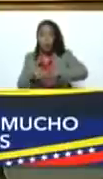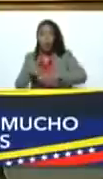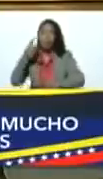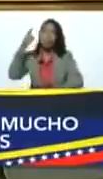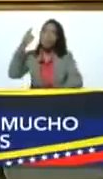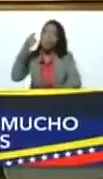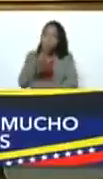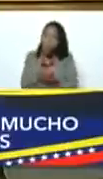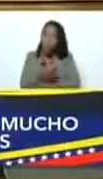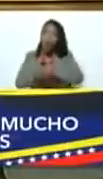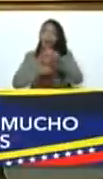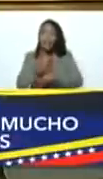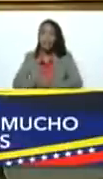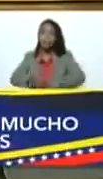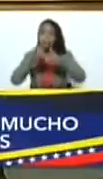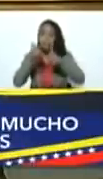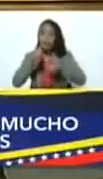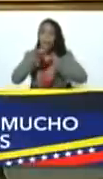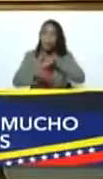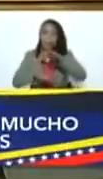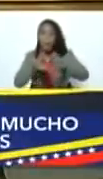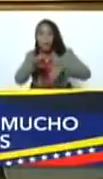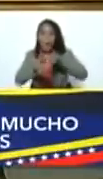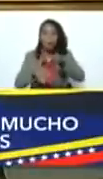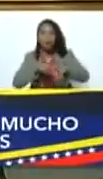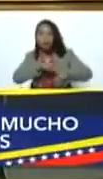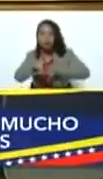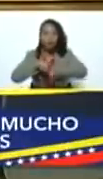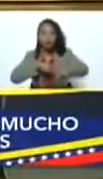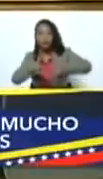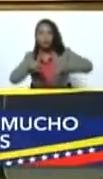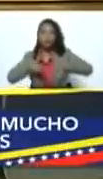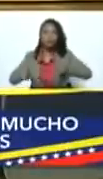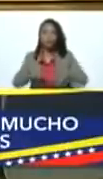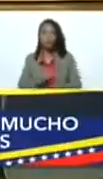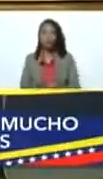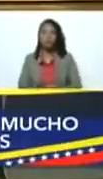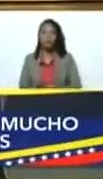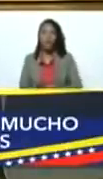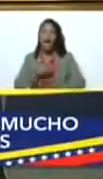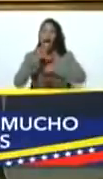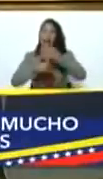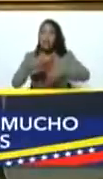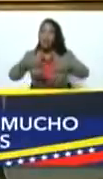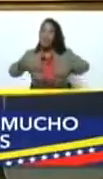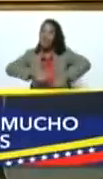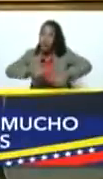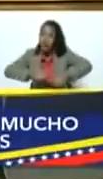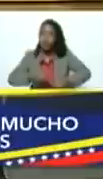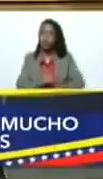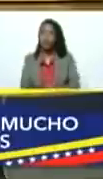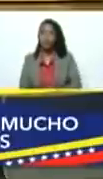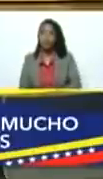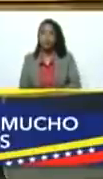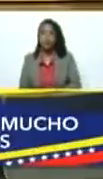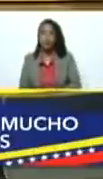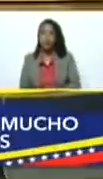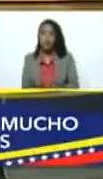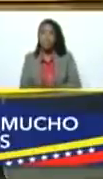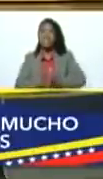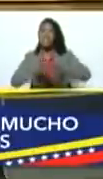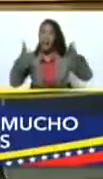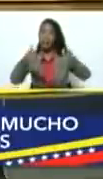debemos arrancar con buen pie de coordinación. hacer un esfuerzo, un gran